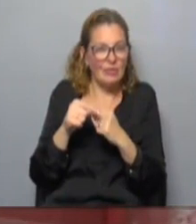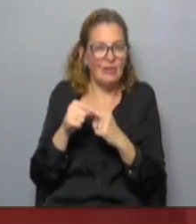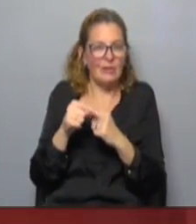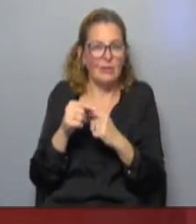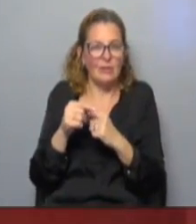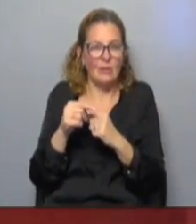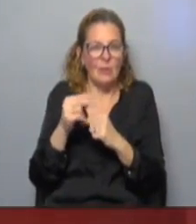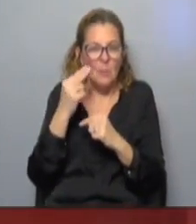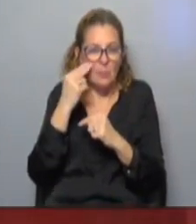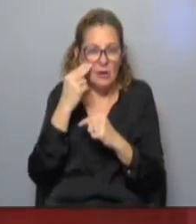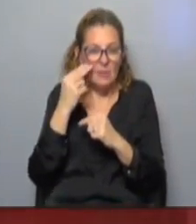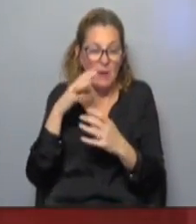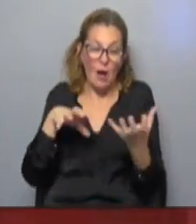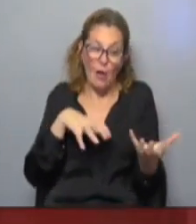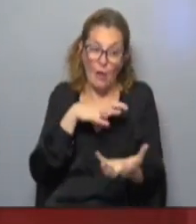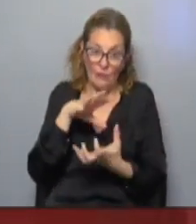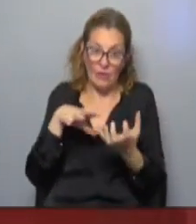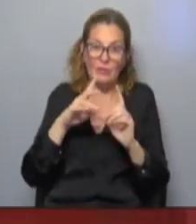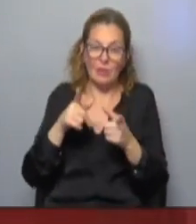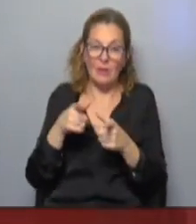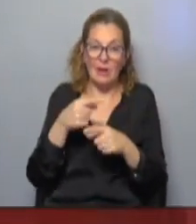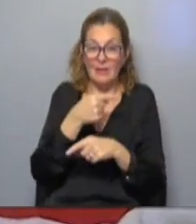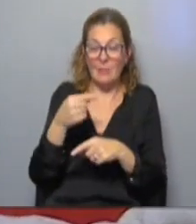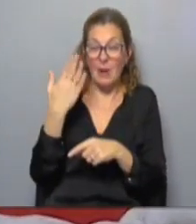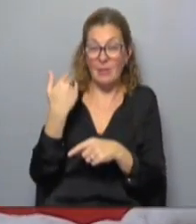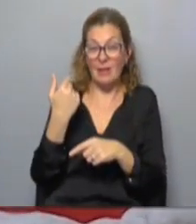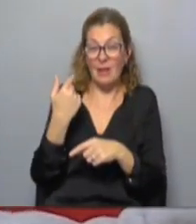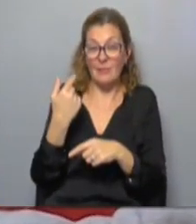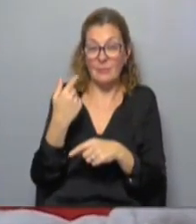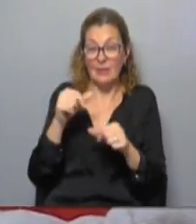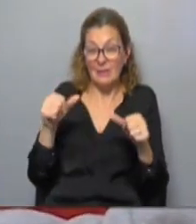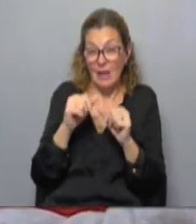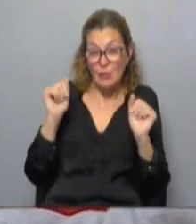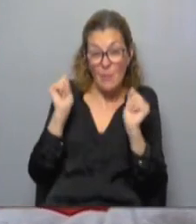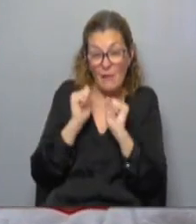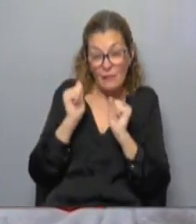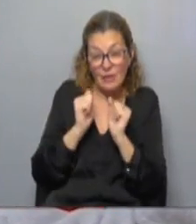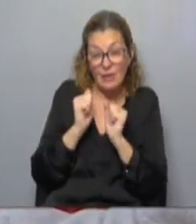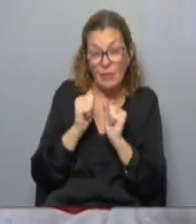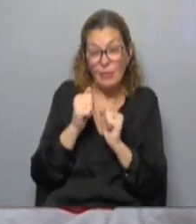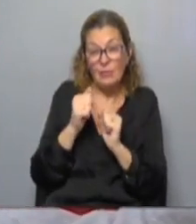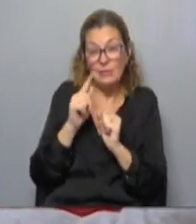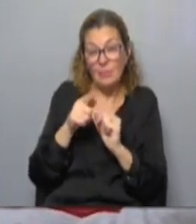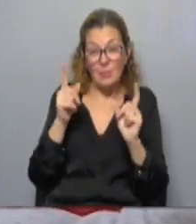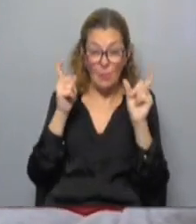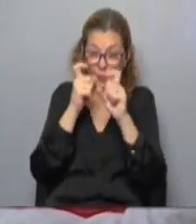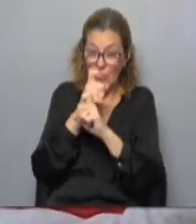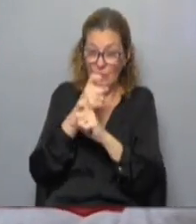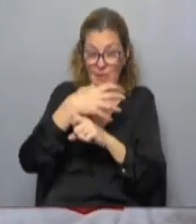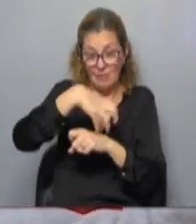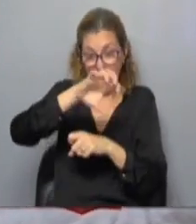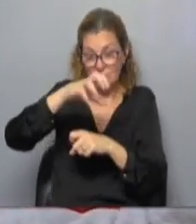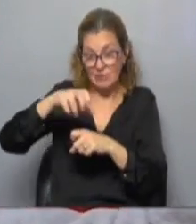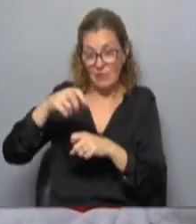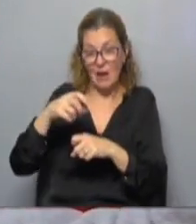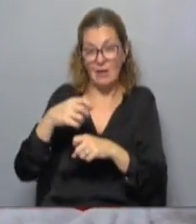y afecta también un poquito el conflicto obviamente bueno la semana pasada fue cuando se hizo más frío estuvo también muy complicado el tema del reparto